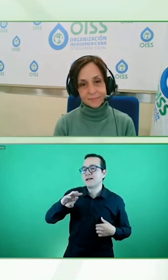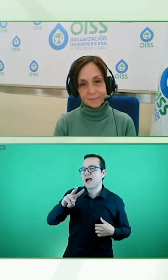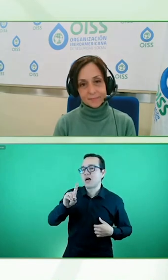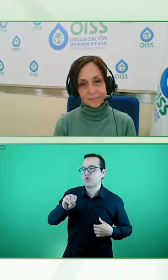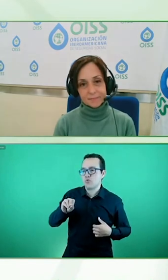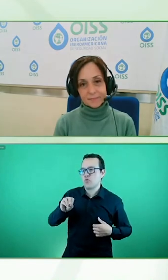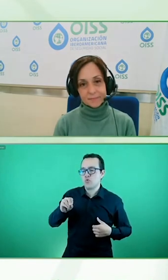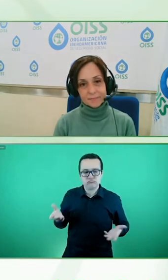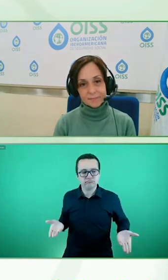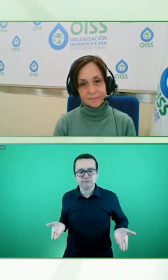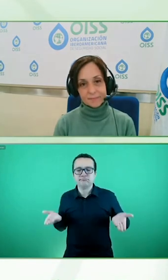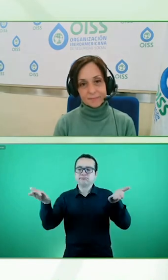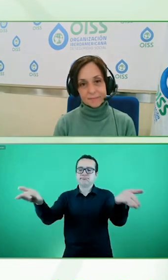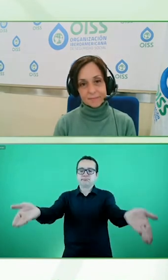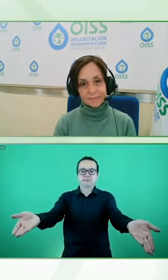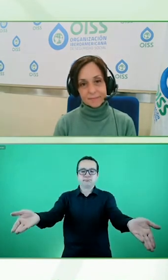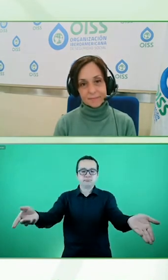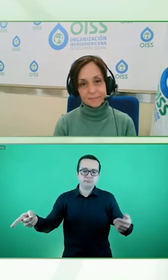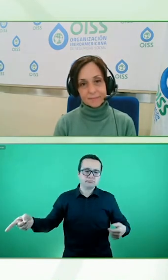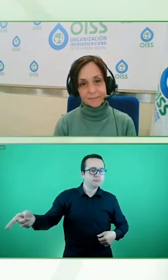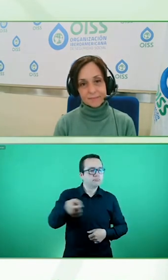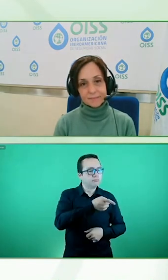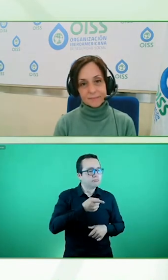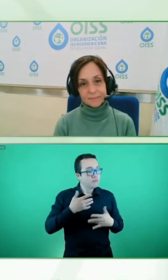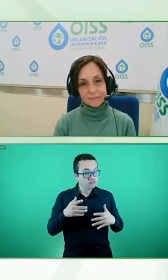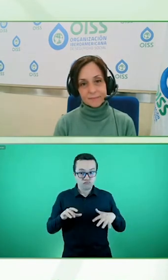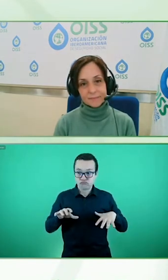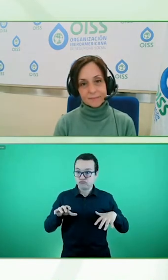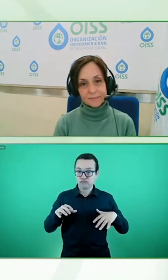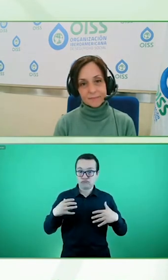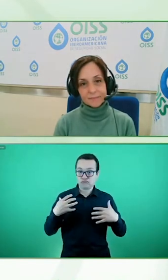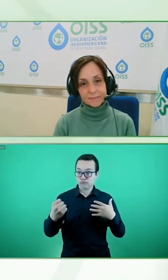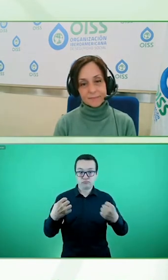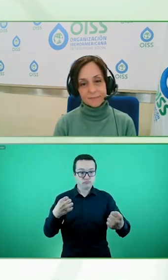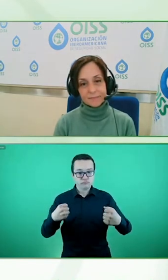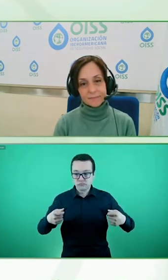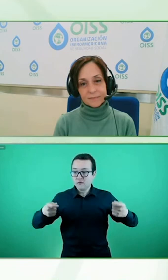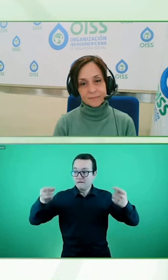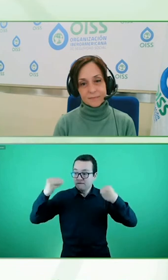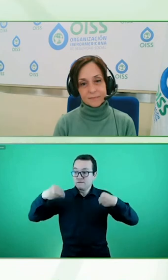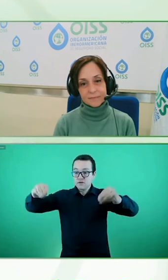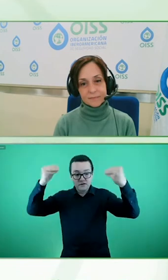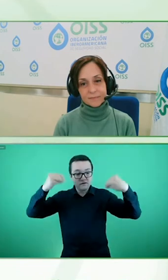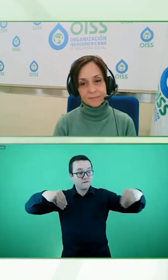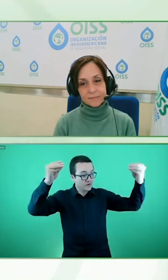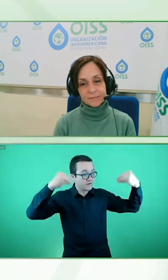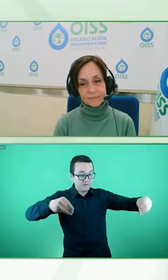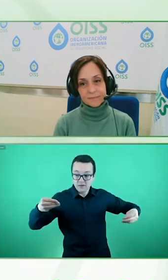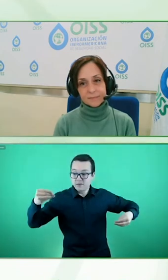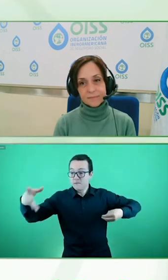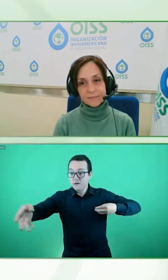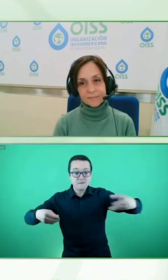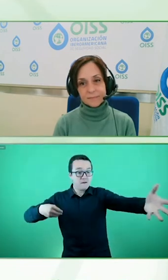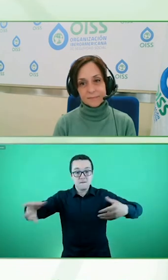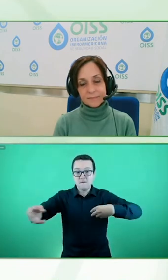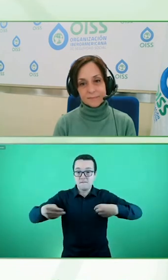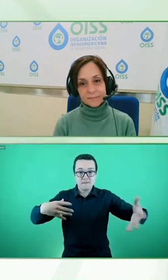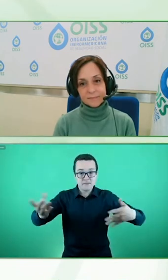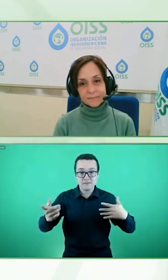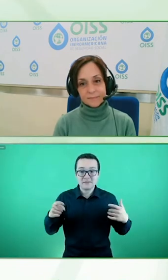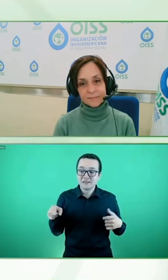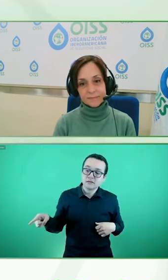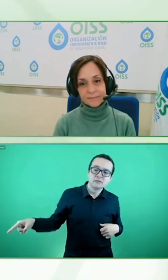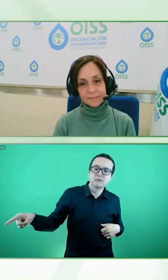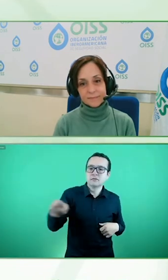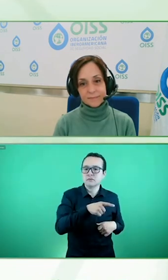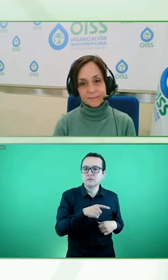desarrolle y se masifique, necesitamos mercados. Y el mercado de productos y de empleos para personas con discapacidad